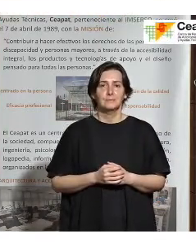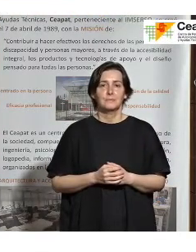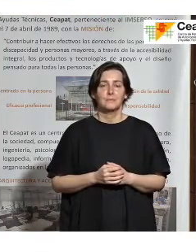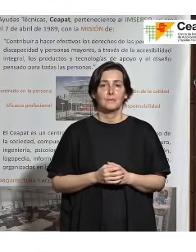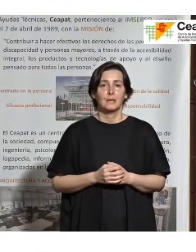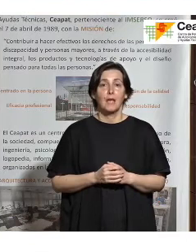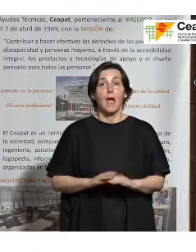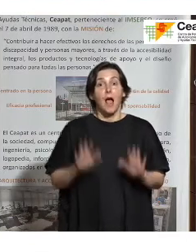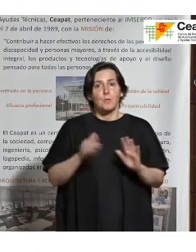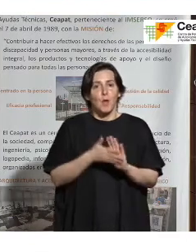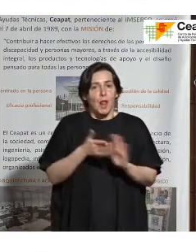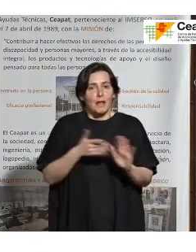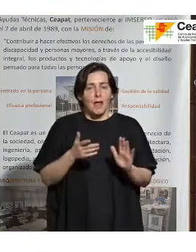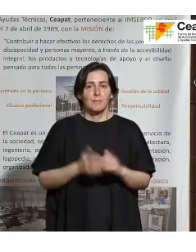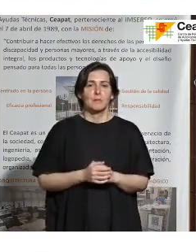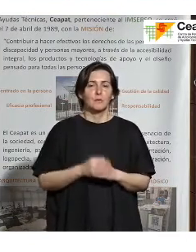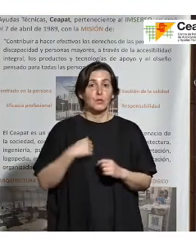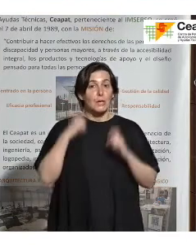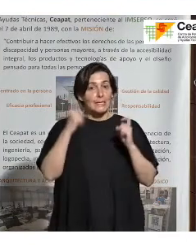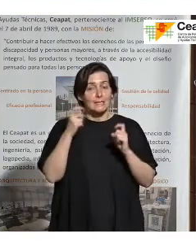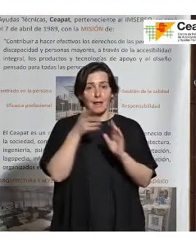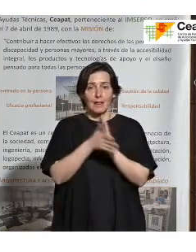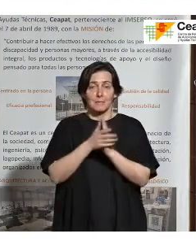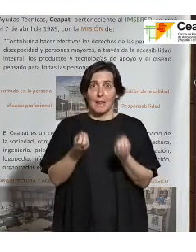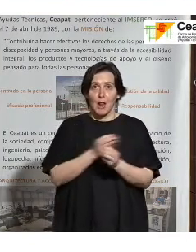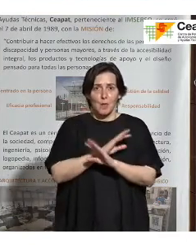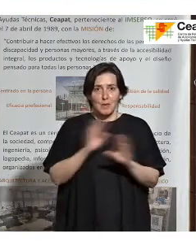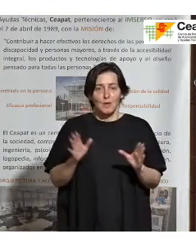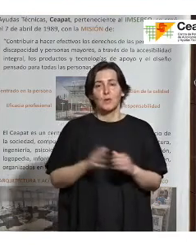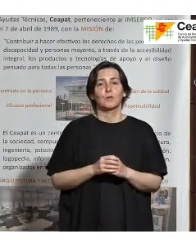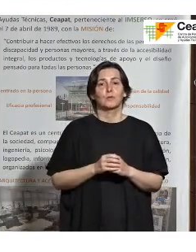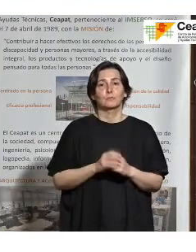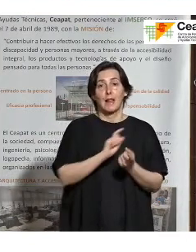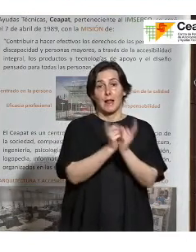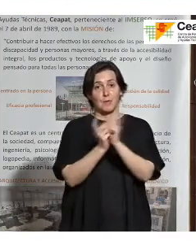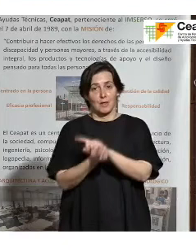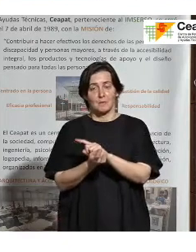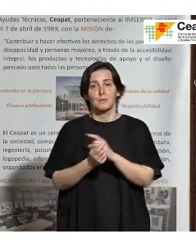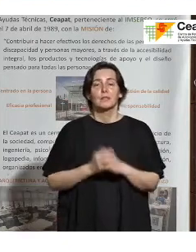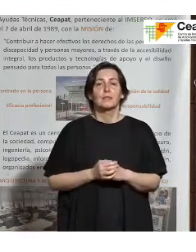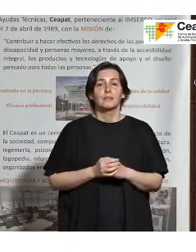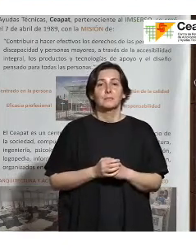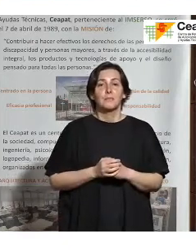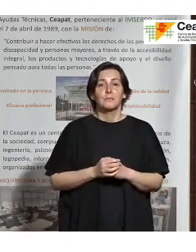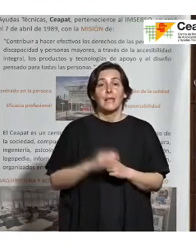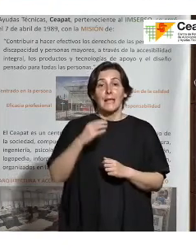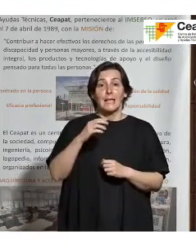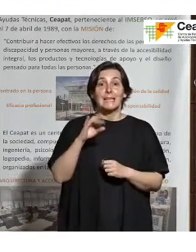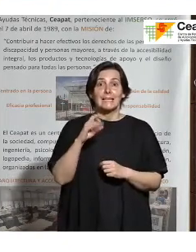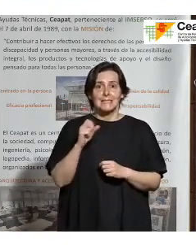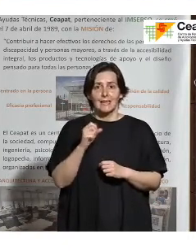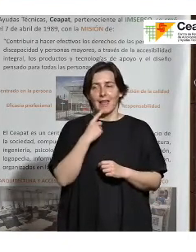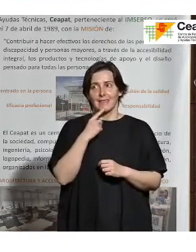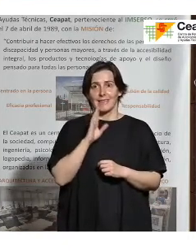Igual voy un poquito rápido, voy a intentar explicar lo mejor posible todos estos cambios, pero bueno, como ha dicho Cristina, sido 30